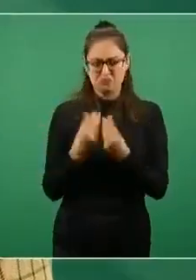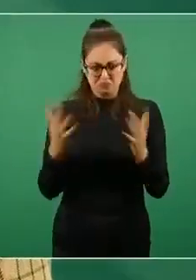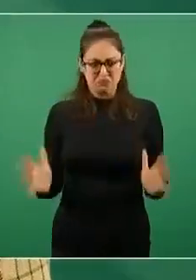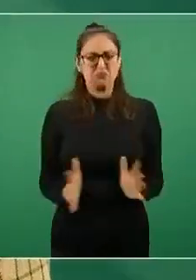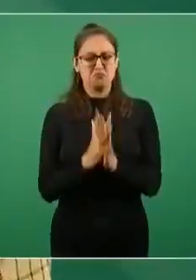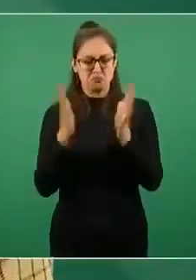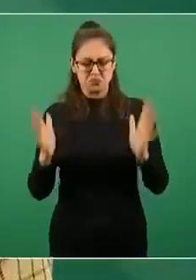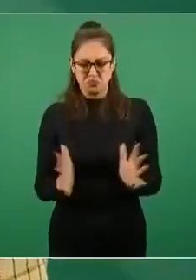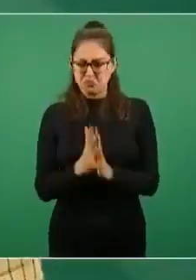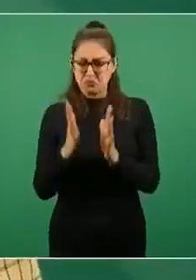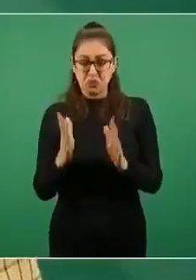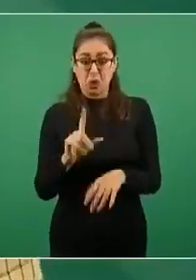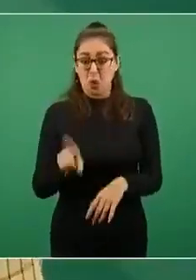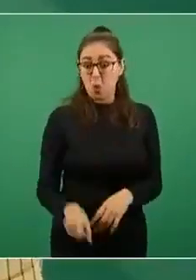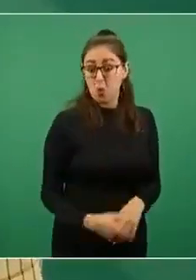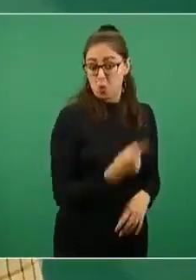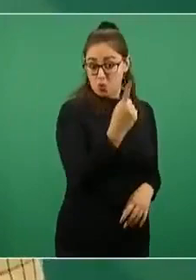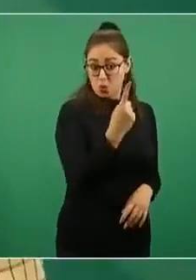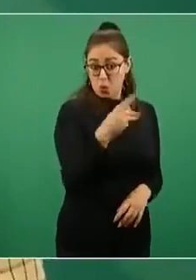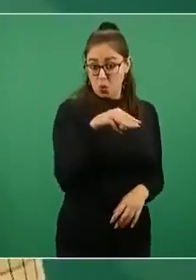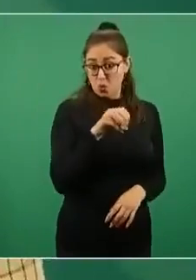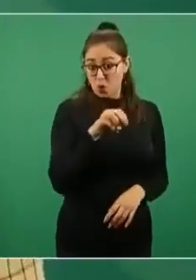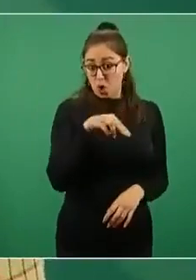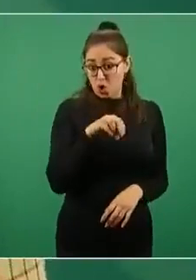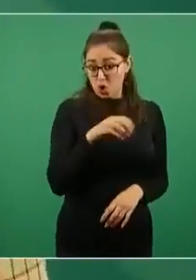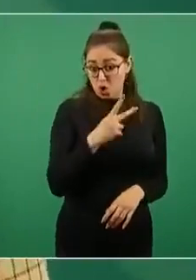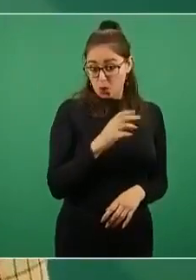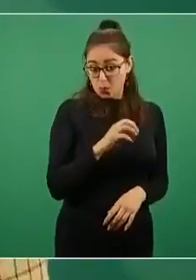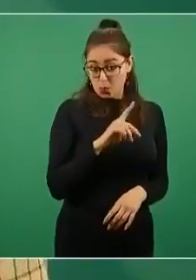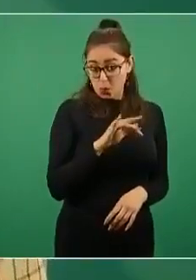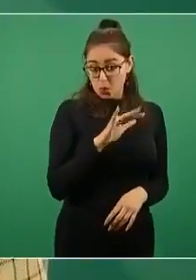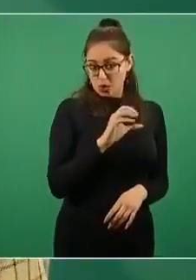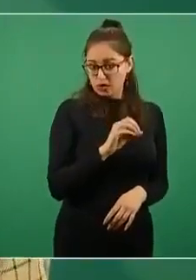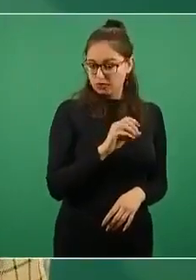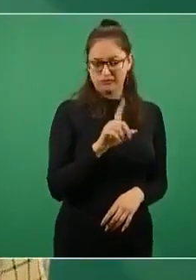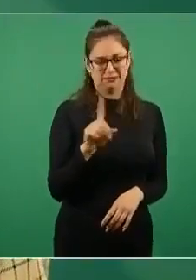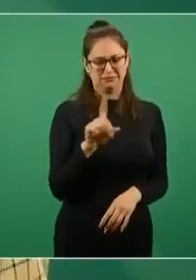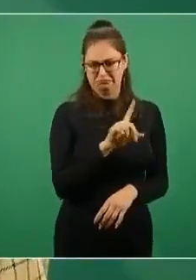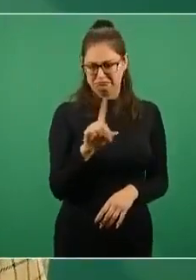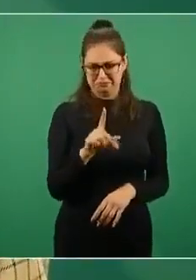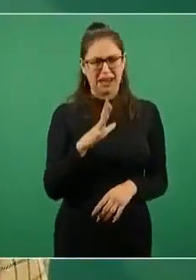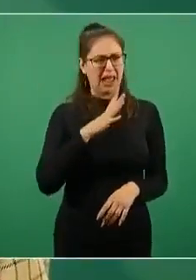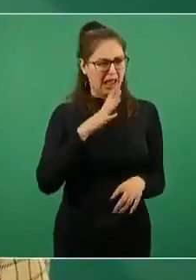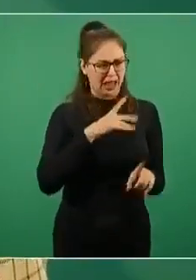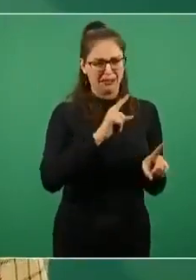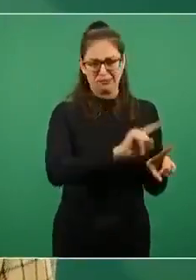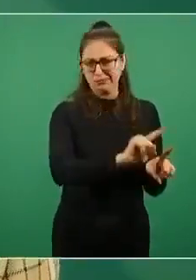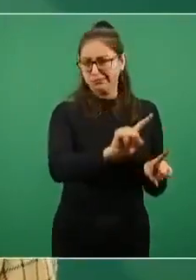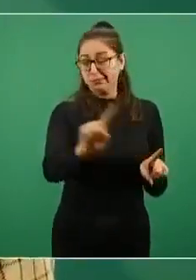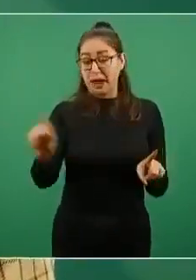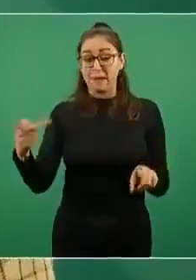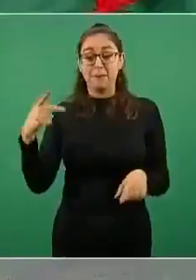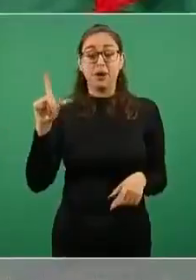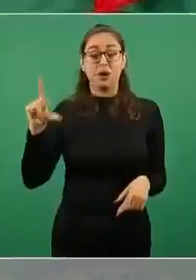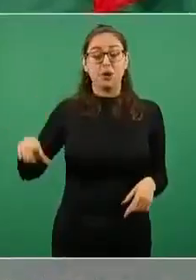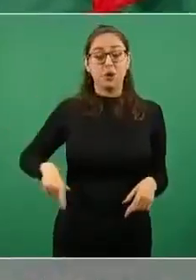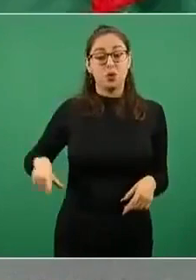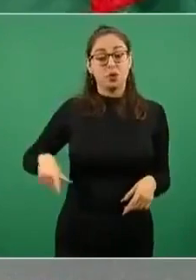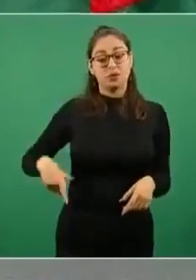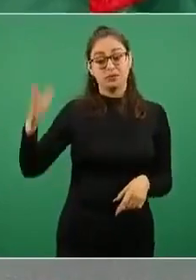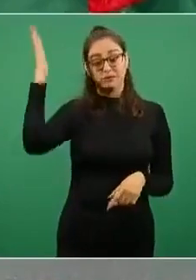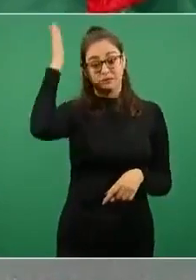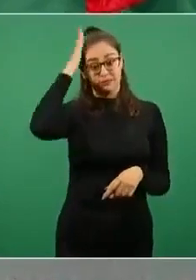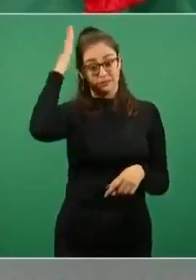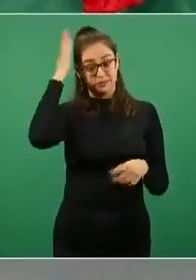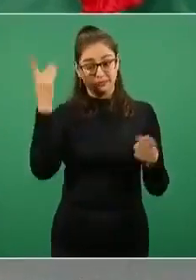lo han dicho es monopolio. No significa monopolio, significa rectoría. Y también yo quisiera ser muy clara,